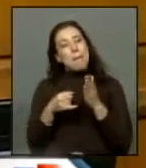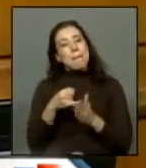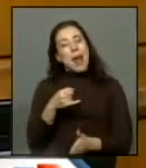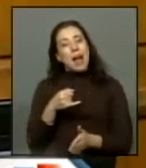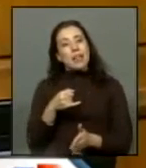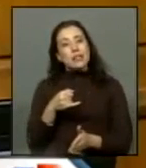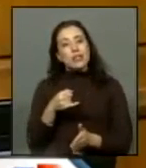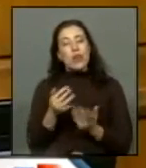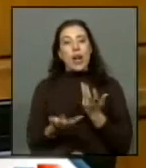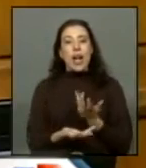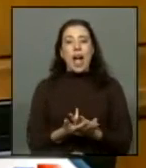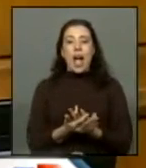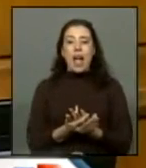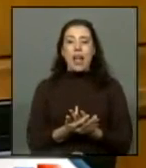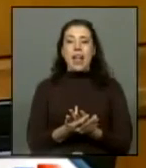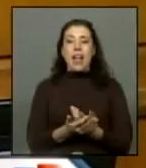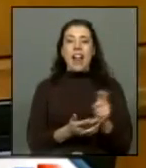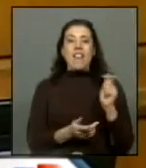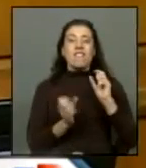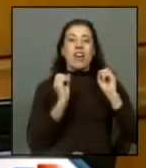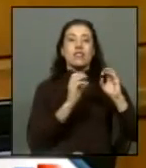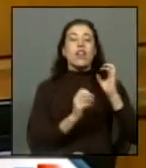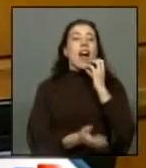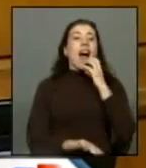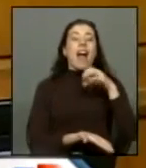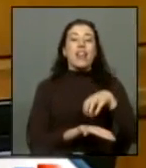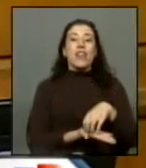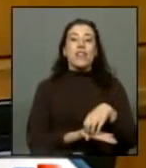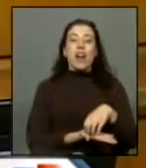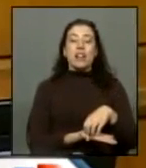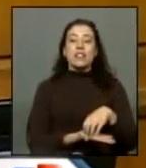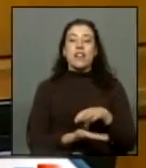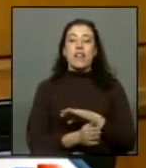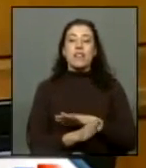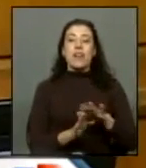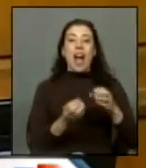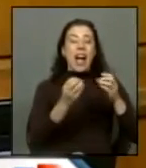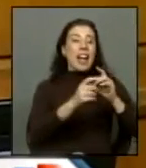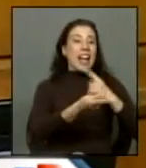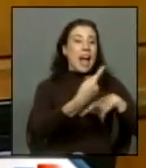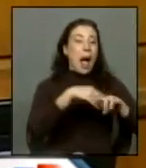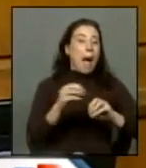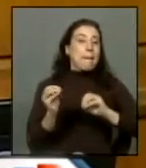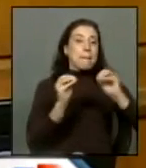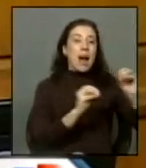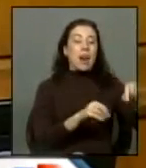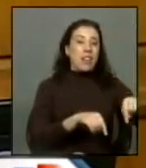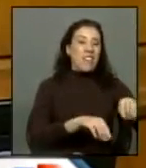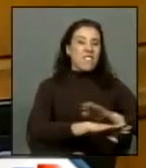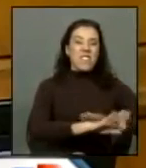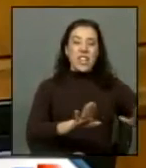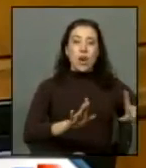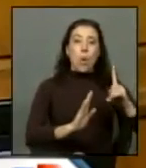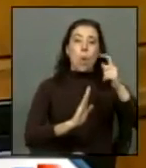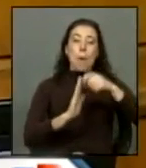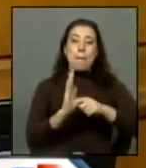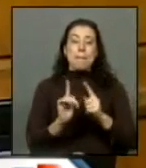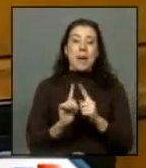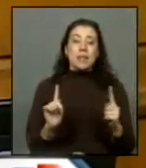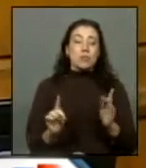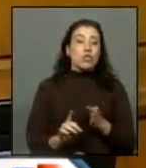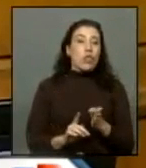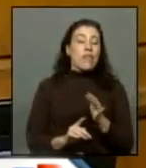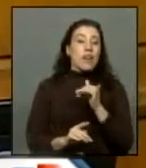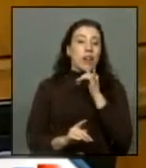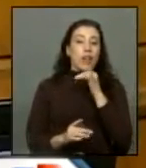perentorio que tiene el vertedero de Antofagasta de abandonar la ciudad de aquí a un mes, en circunstancias que todavía no